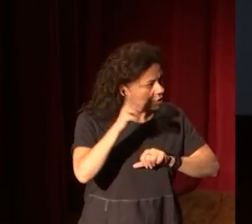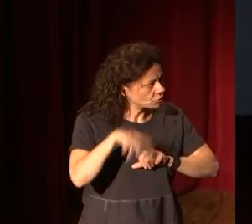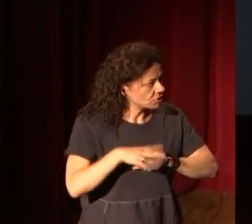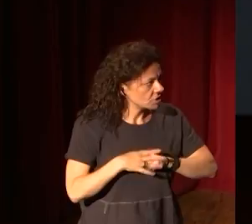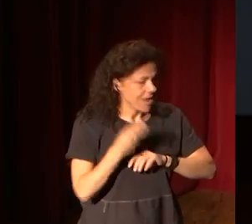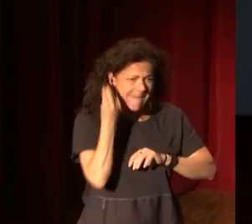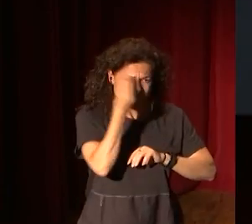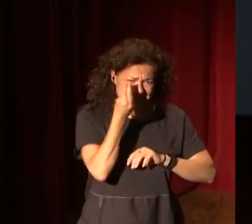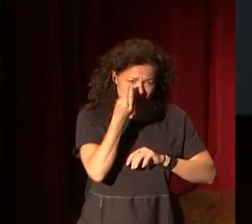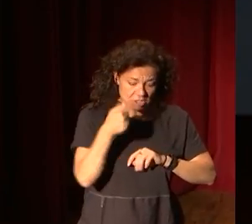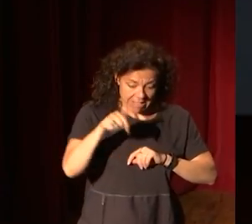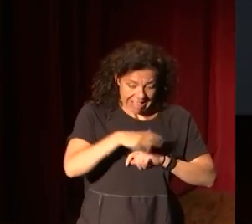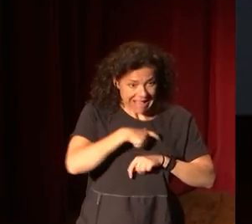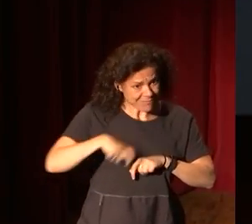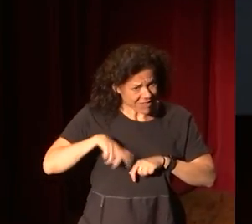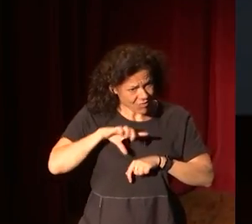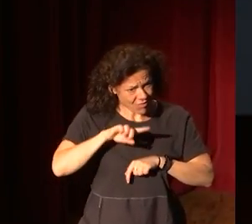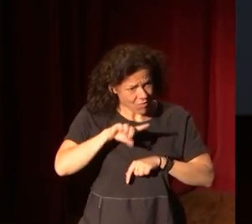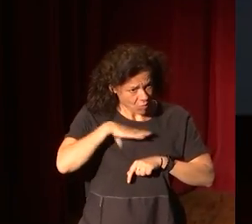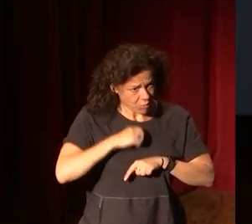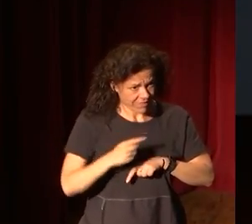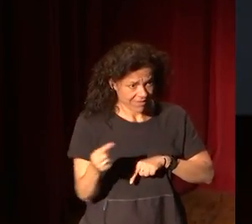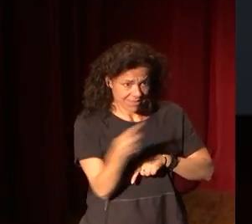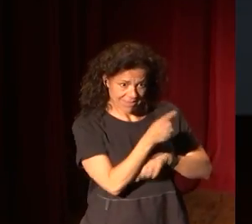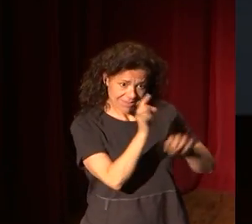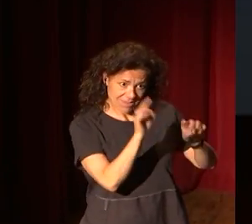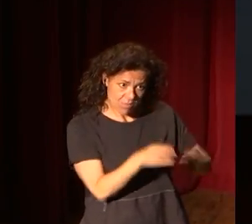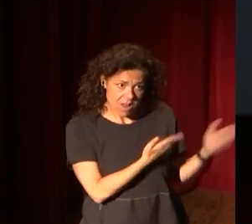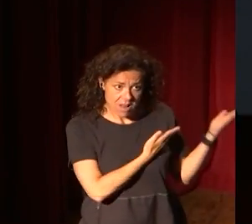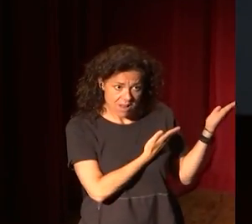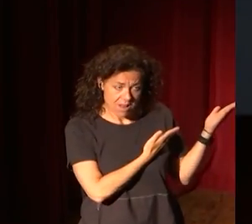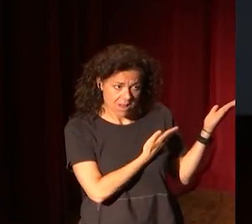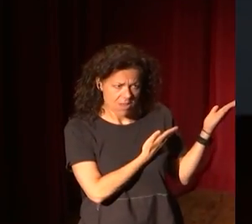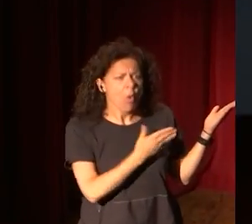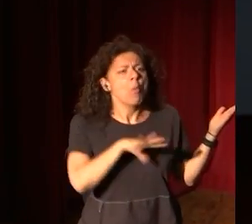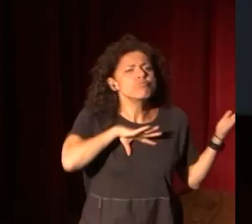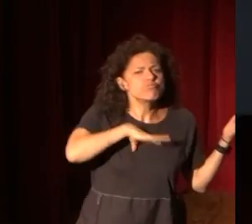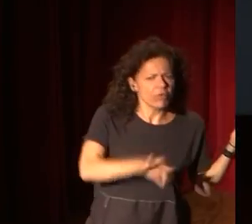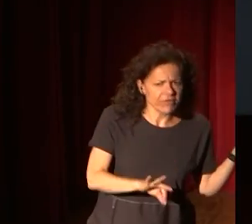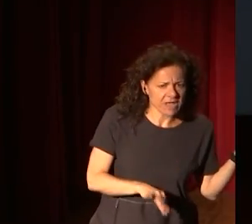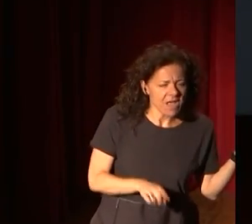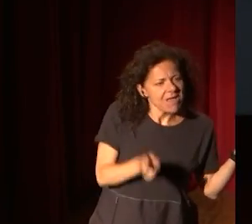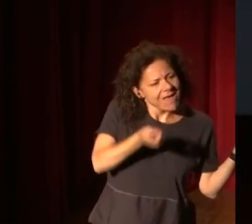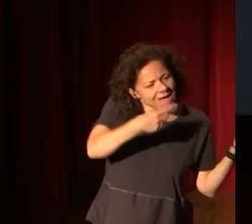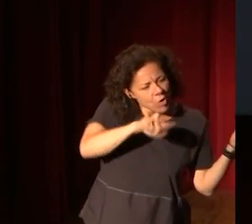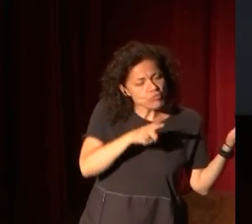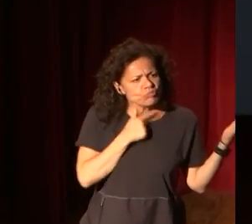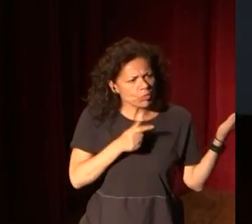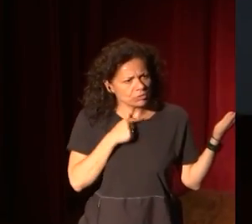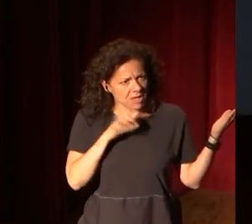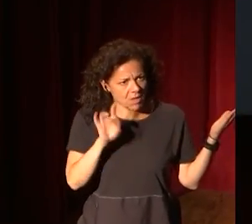¿Pensamos que el Prado puede algún día llegar a esto? Es más, ¿podría llegar? Es más, ¿nos gustaría que llegara?